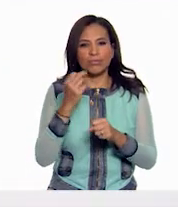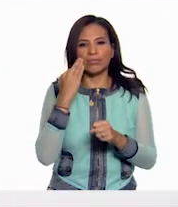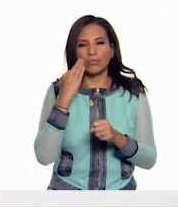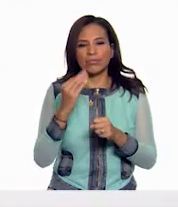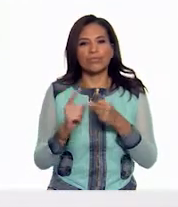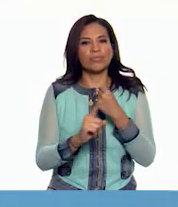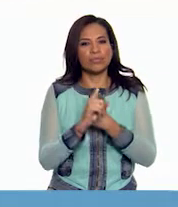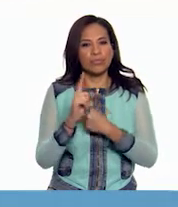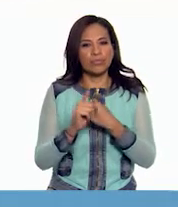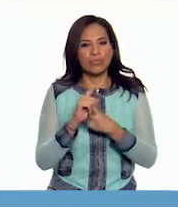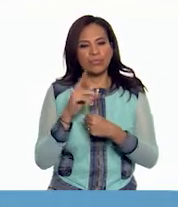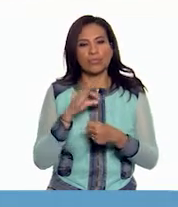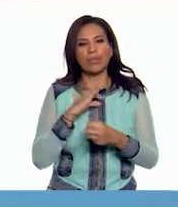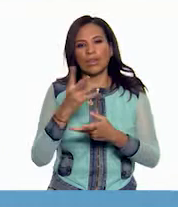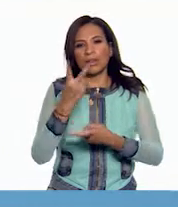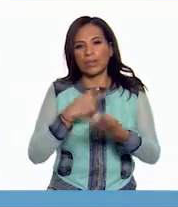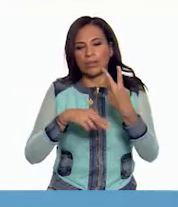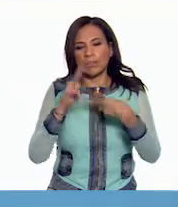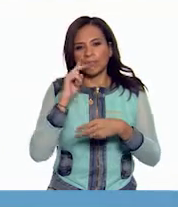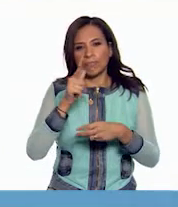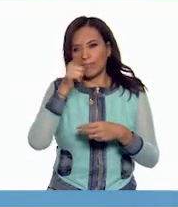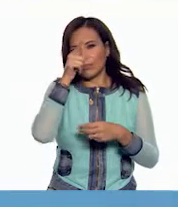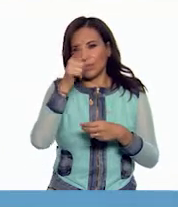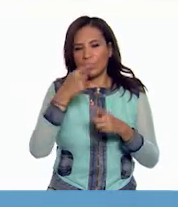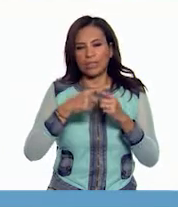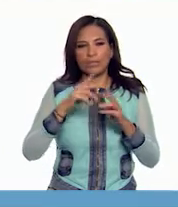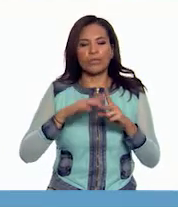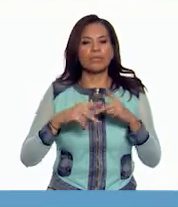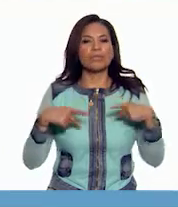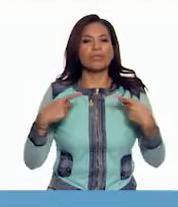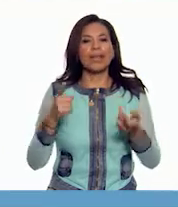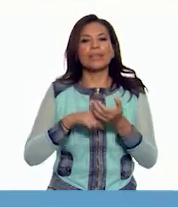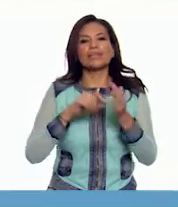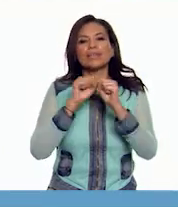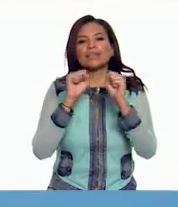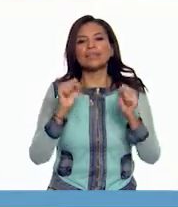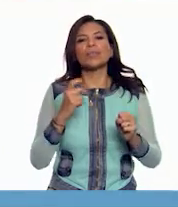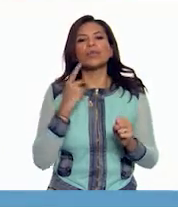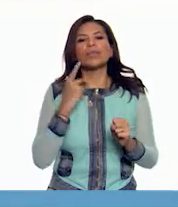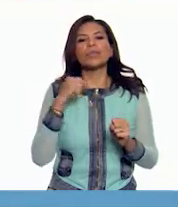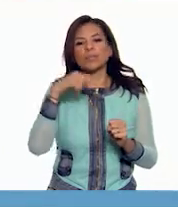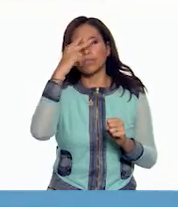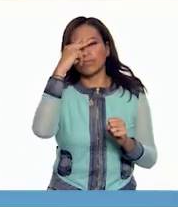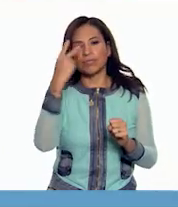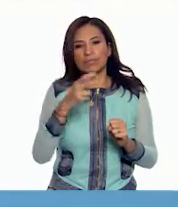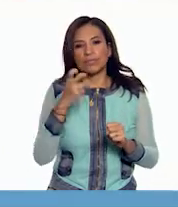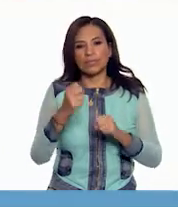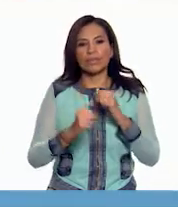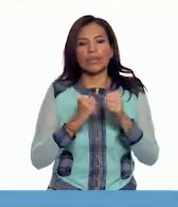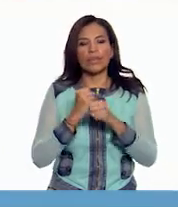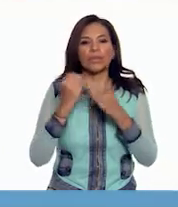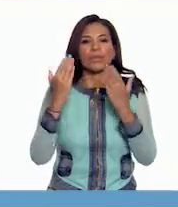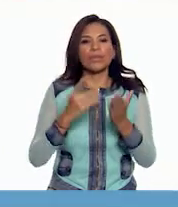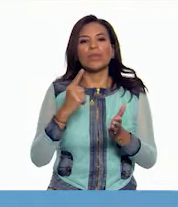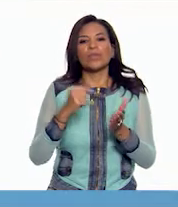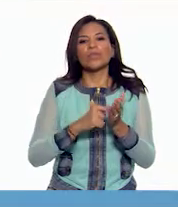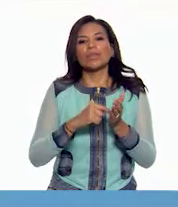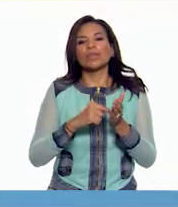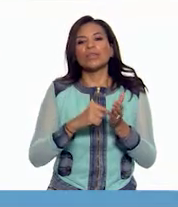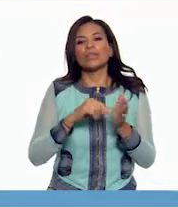de crisis en el que se hicieron evidentes las debilidades del sistema político mexicano y ese año llegó en el año de